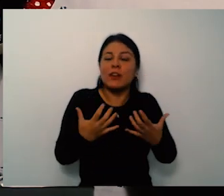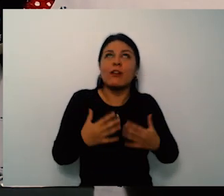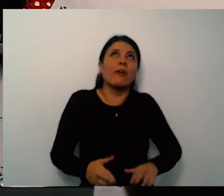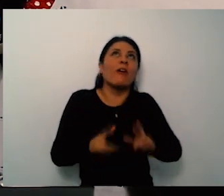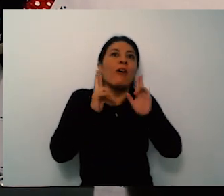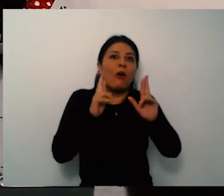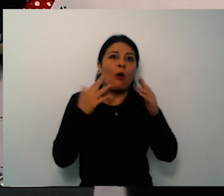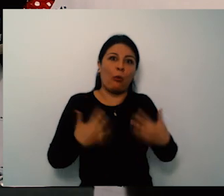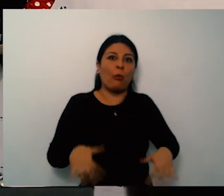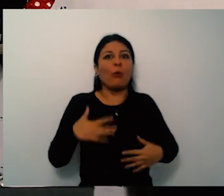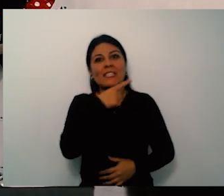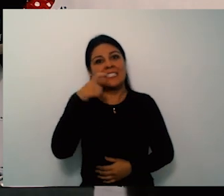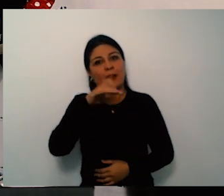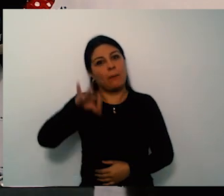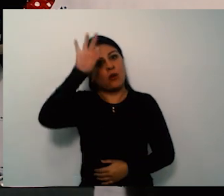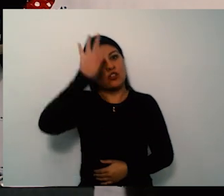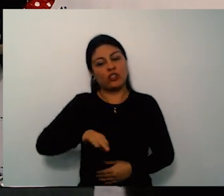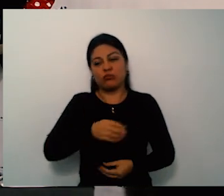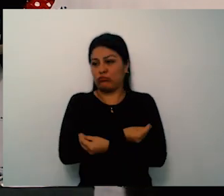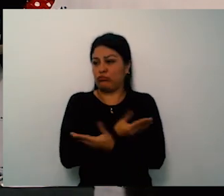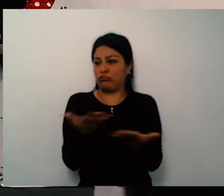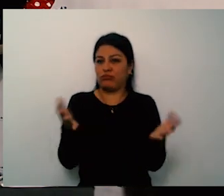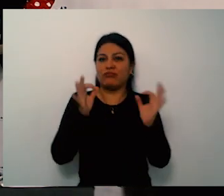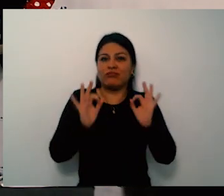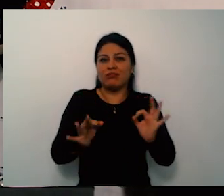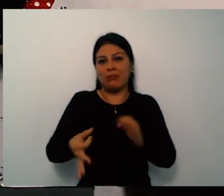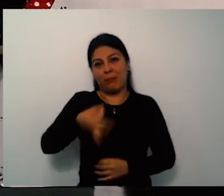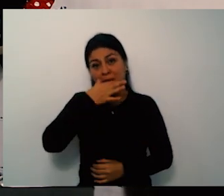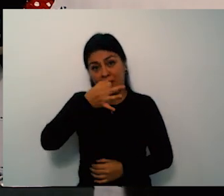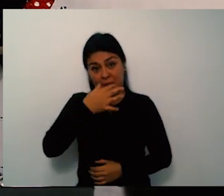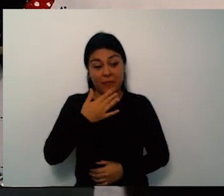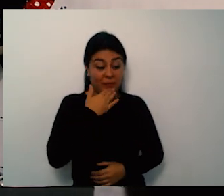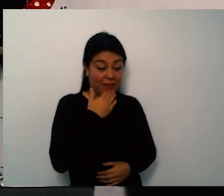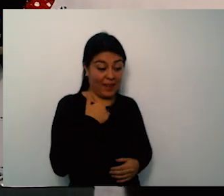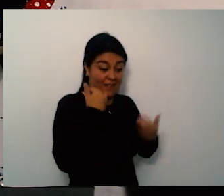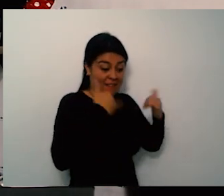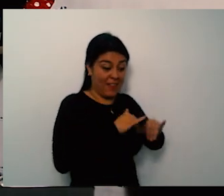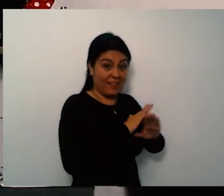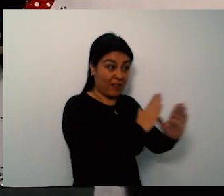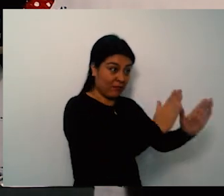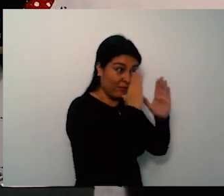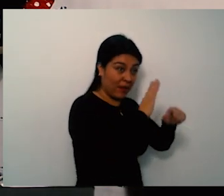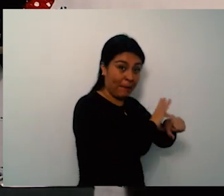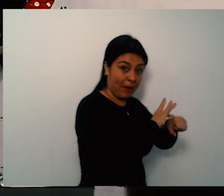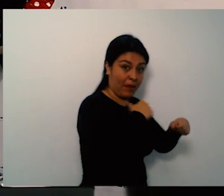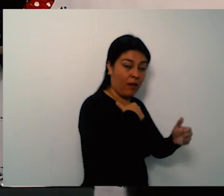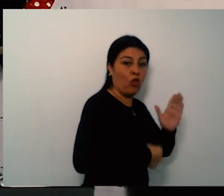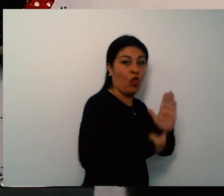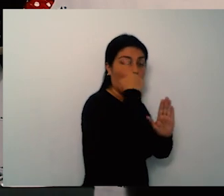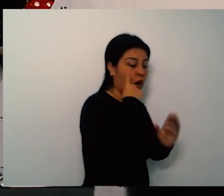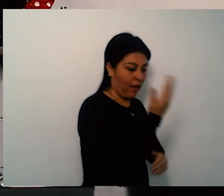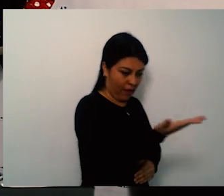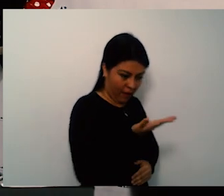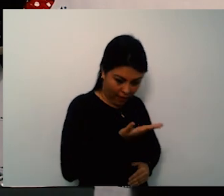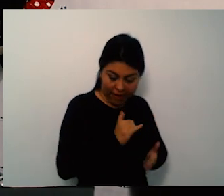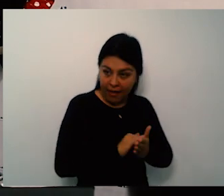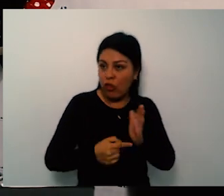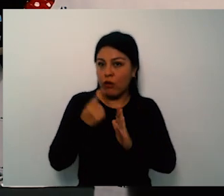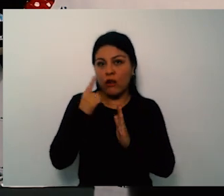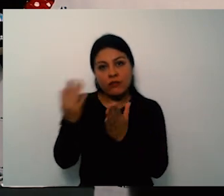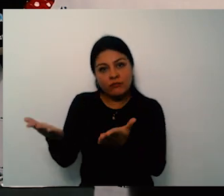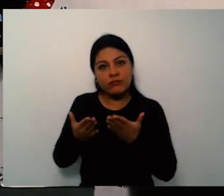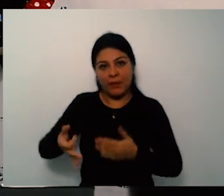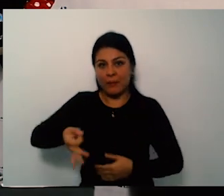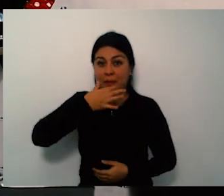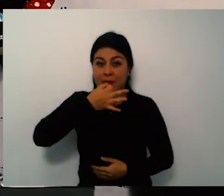Cundinamarca y con la Secretaría de Salud de Cundinamarca próximamente lo haremos con Villavicencio para mirar y ofrecerle esos servicios